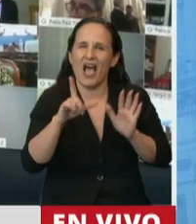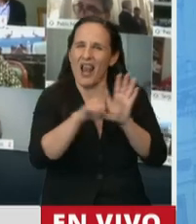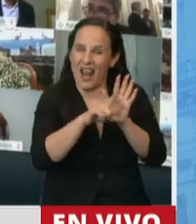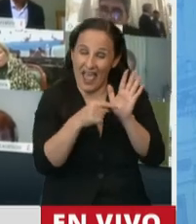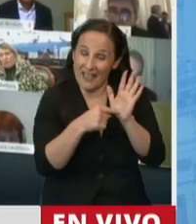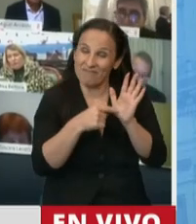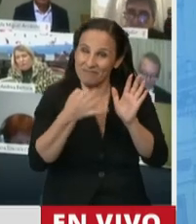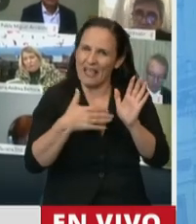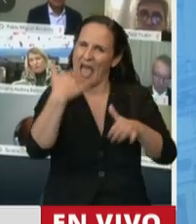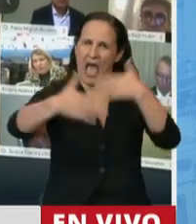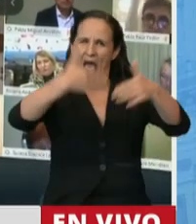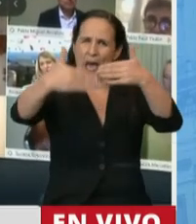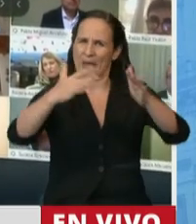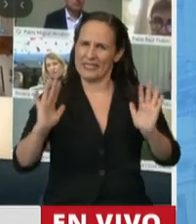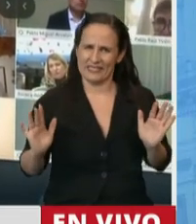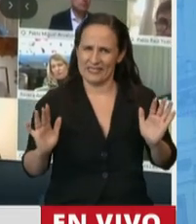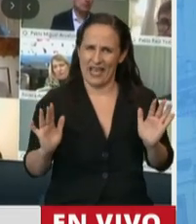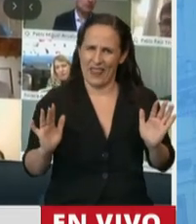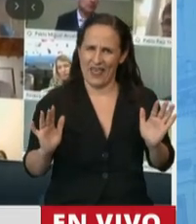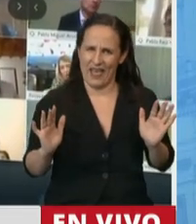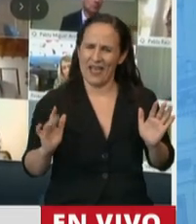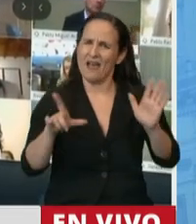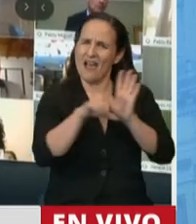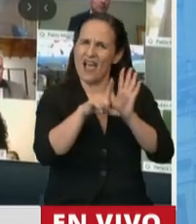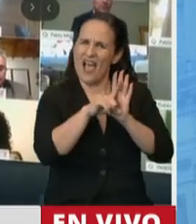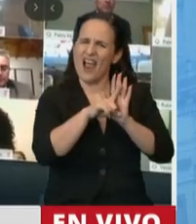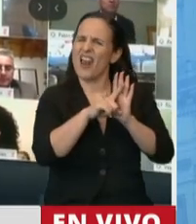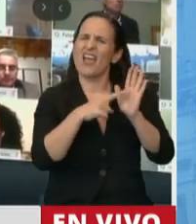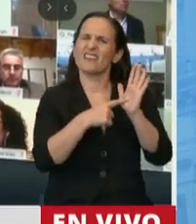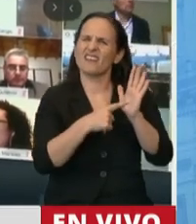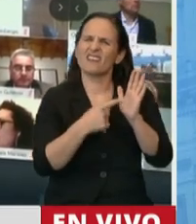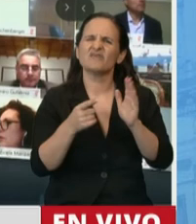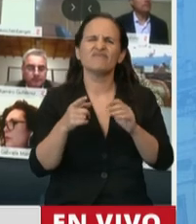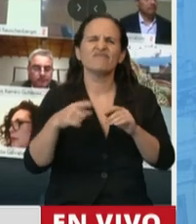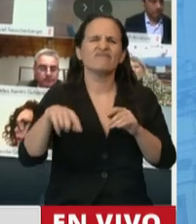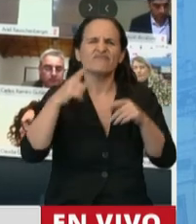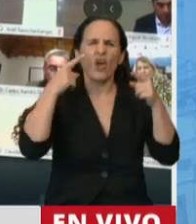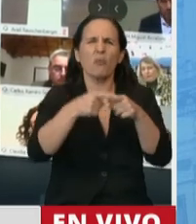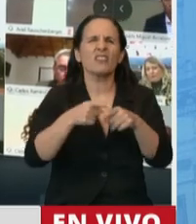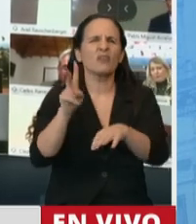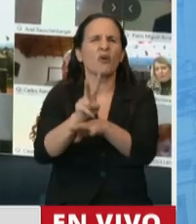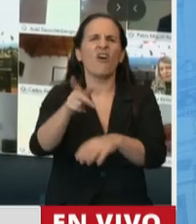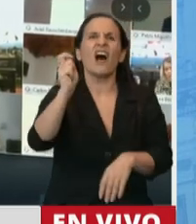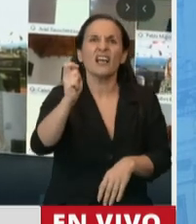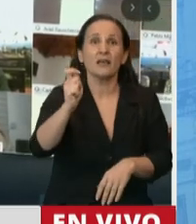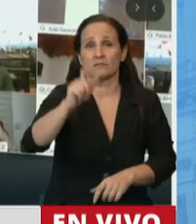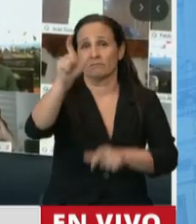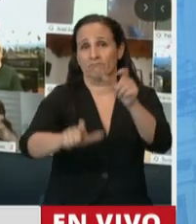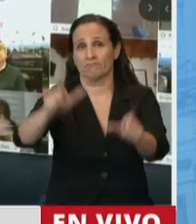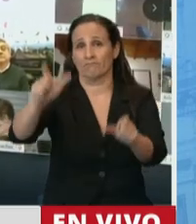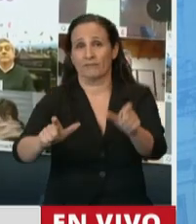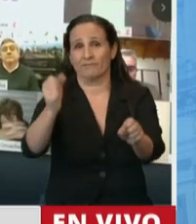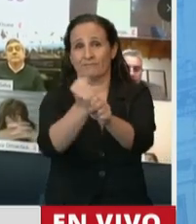avanzada. Hemos logrado una ley que entiende que el sujeto a proteger son los trabajadores y las trabajadoras.